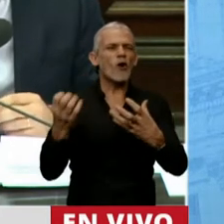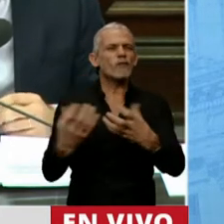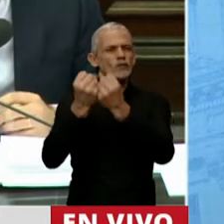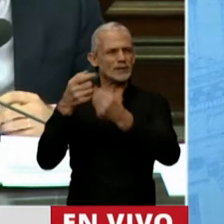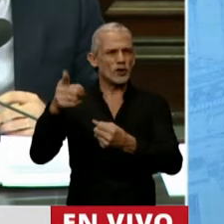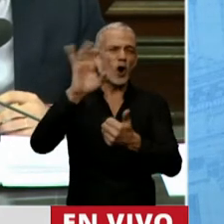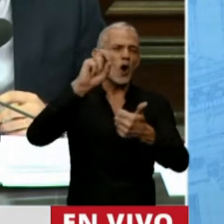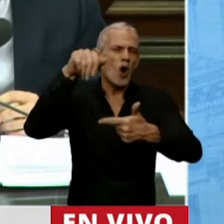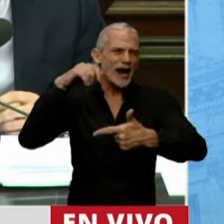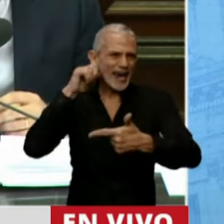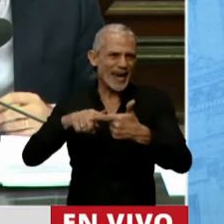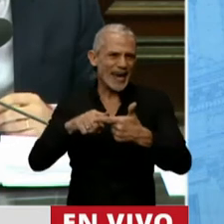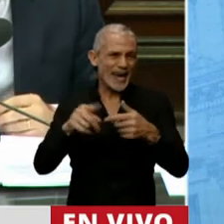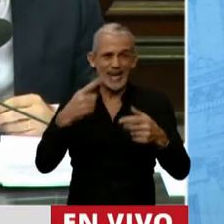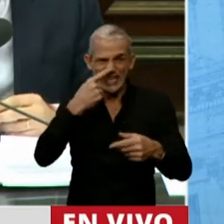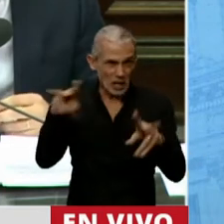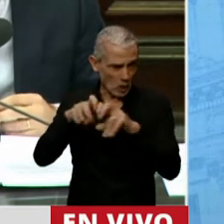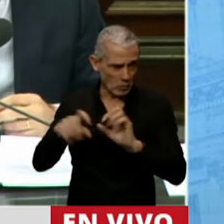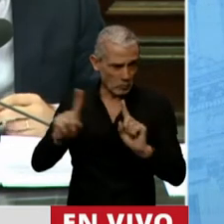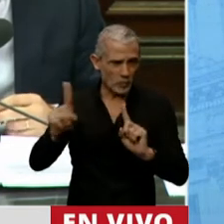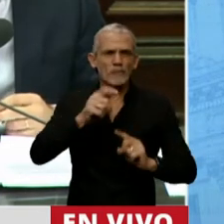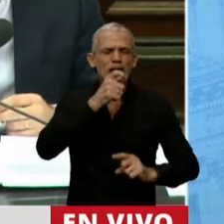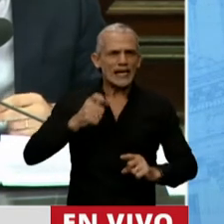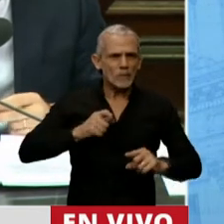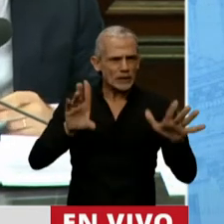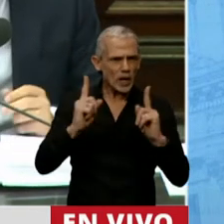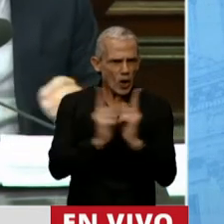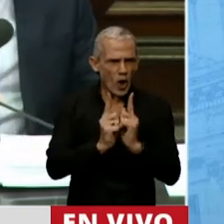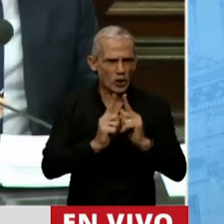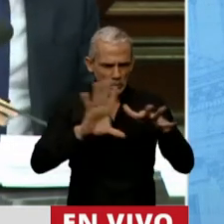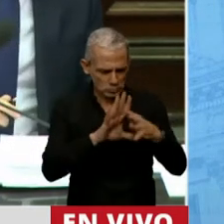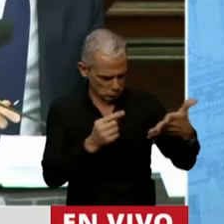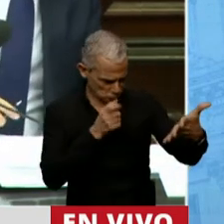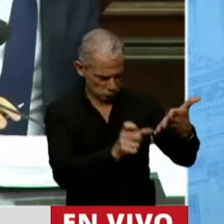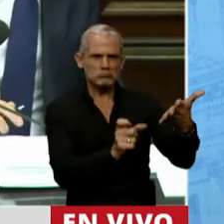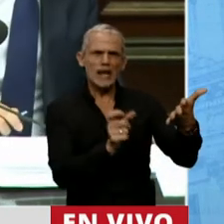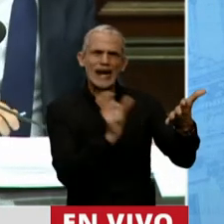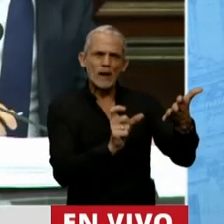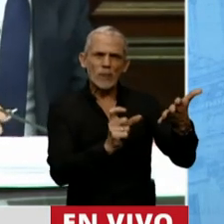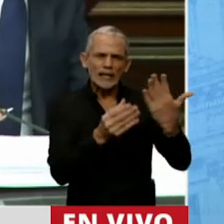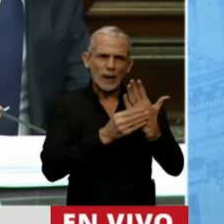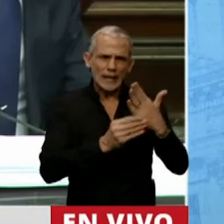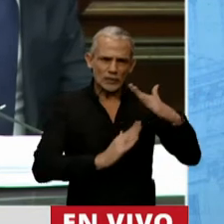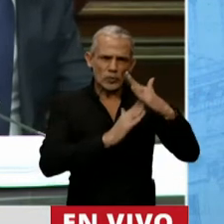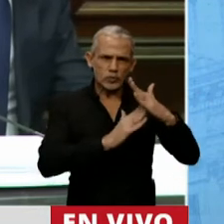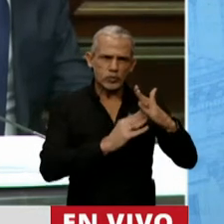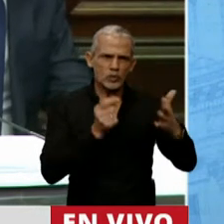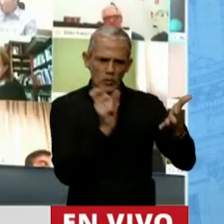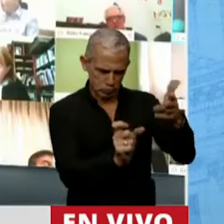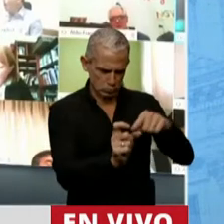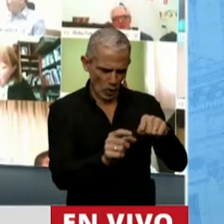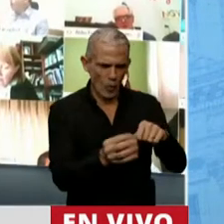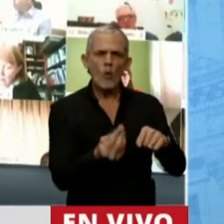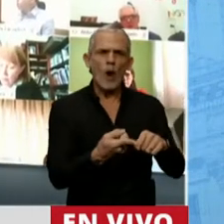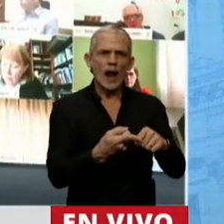y o ONG sin fines de lucro. La respuesta es muy concreta y la respuesta que dio el Ministerio es que